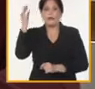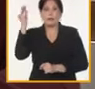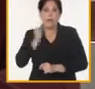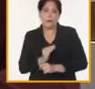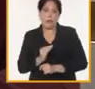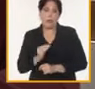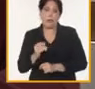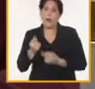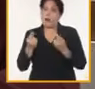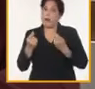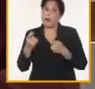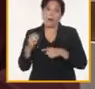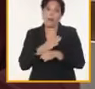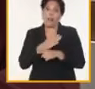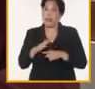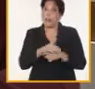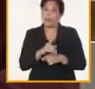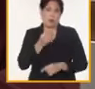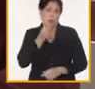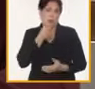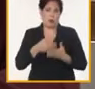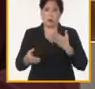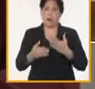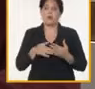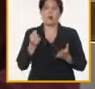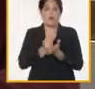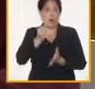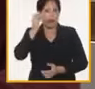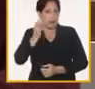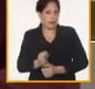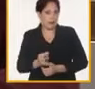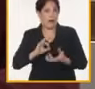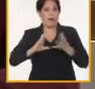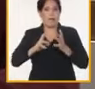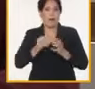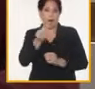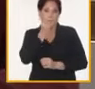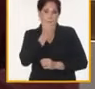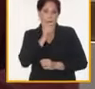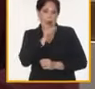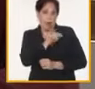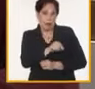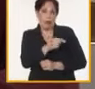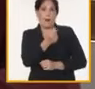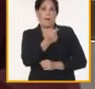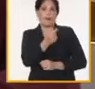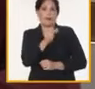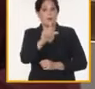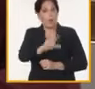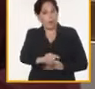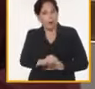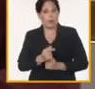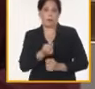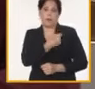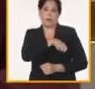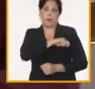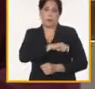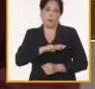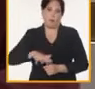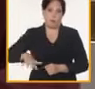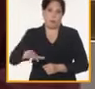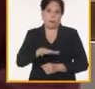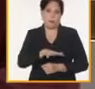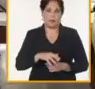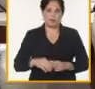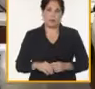precios diferentes nos permite a nosotros garantizar un nivel de abastecimiento y también un precio mucho más asequible para nuestra